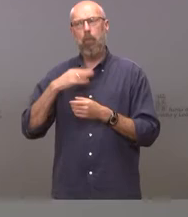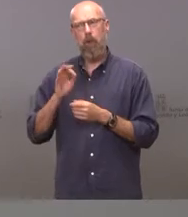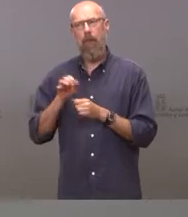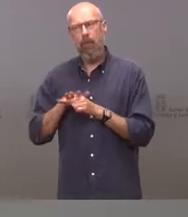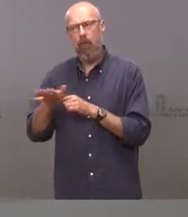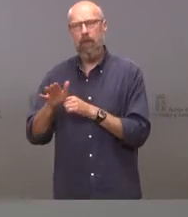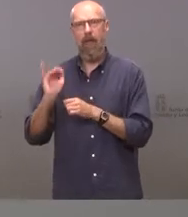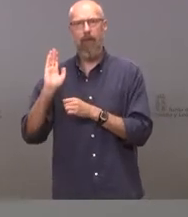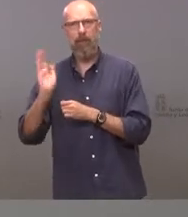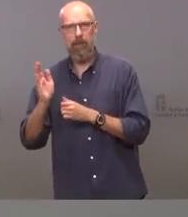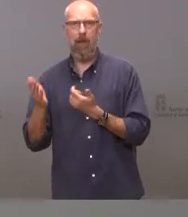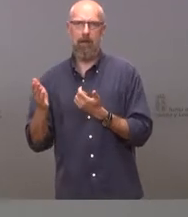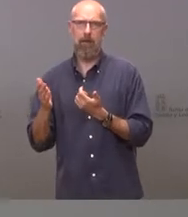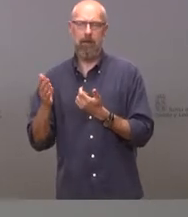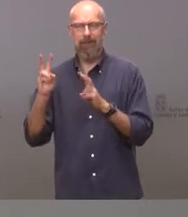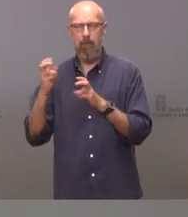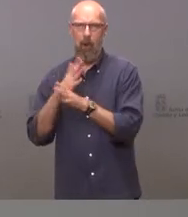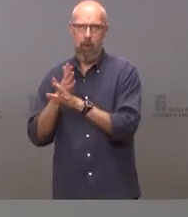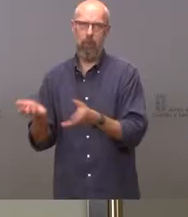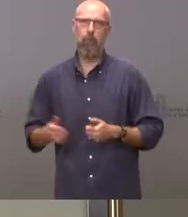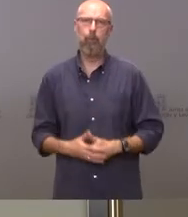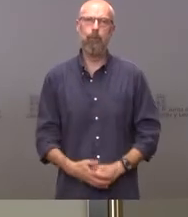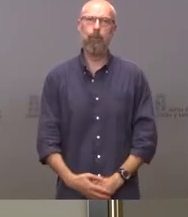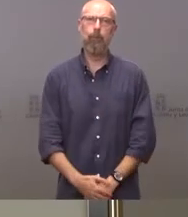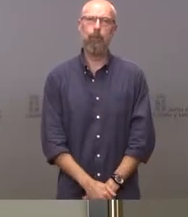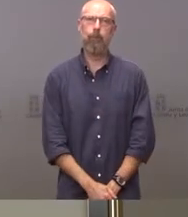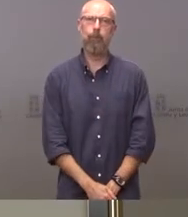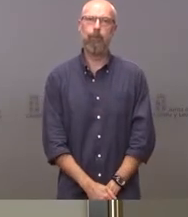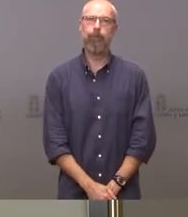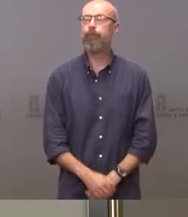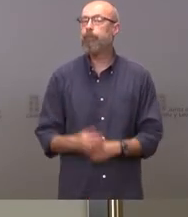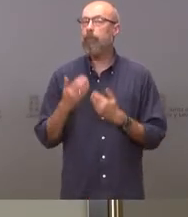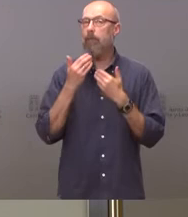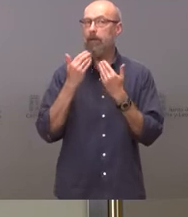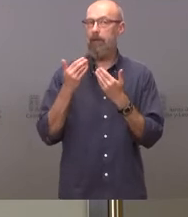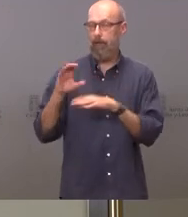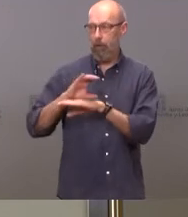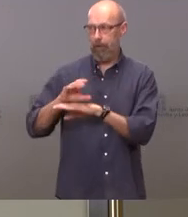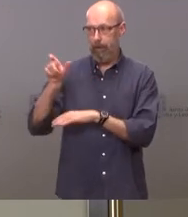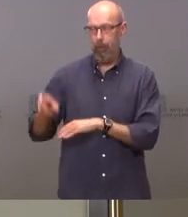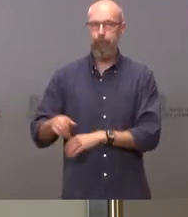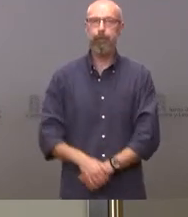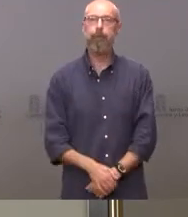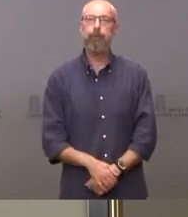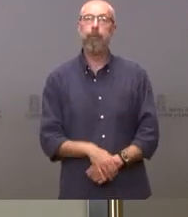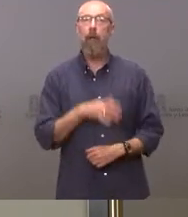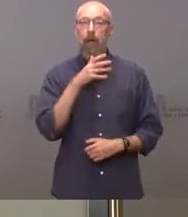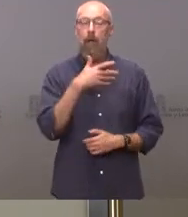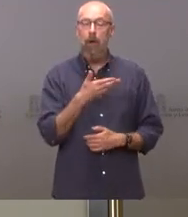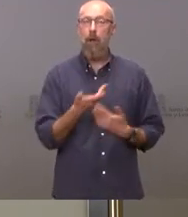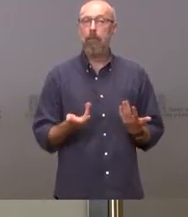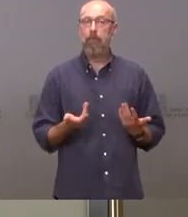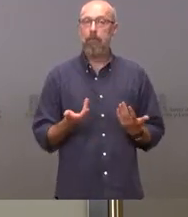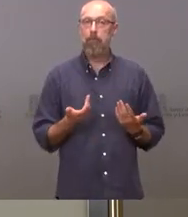algunas actuaciones en materia de juego. Gracias. Gracias, consejero. Pasamos ahora a